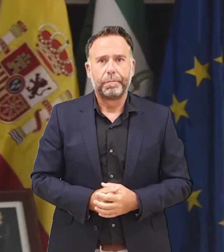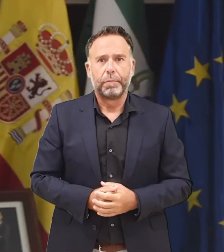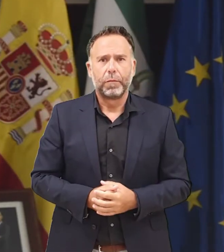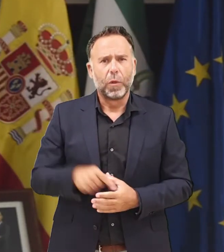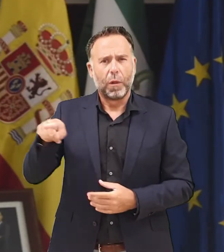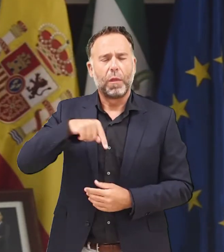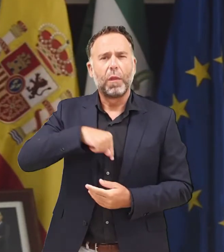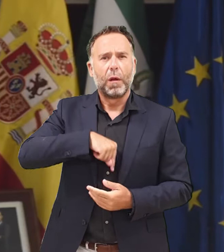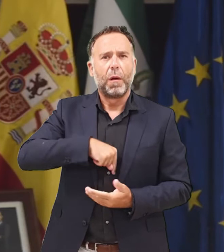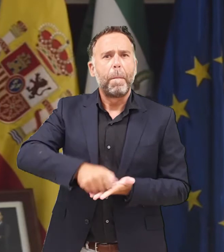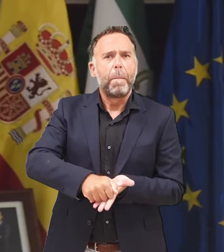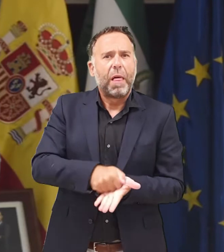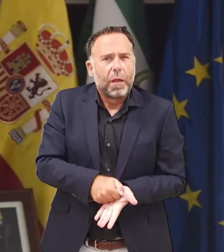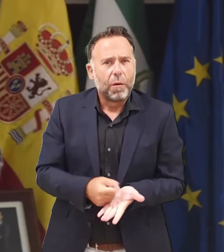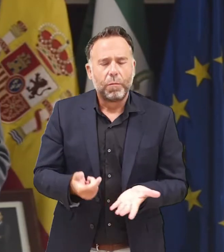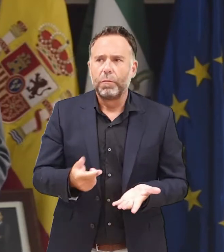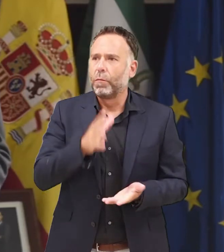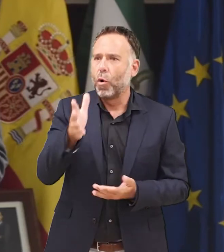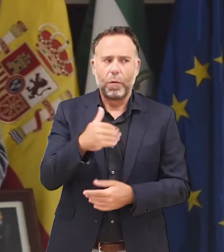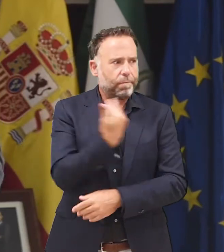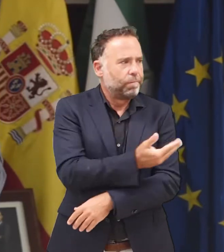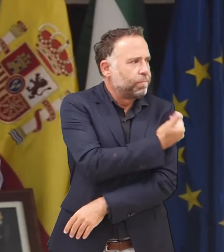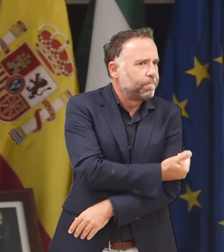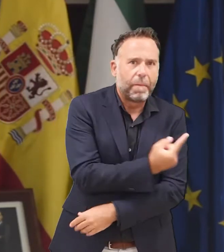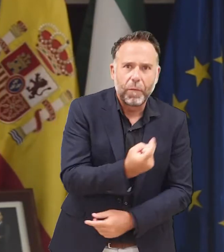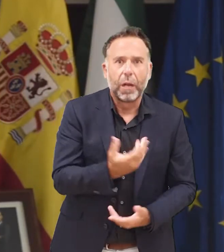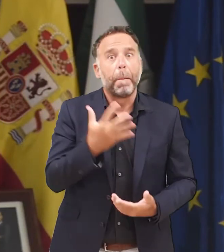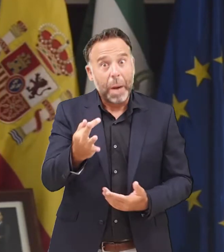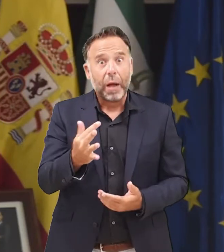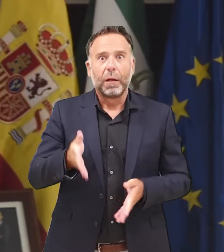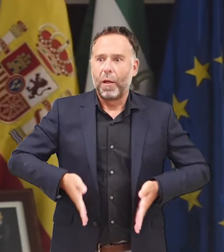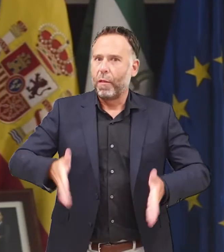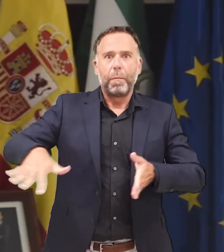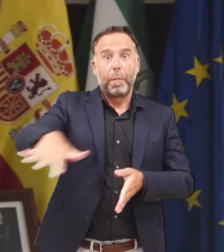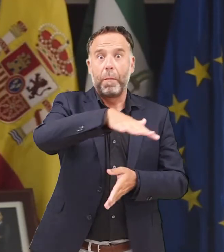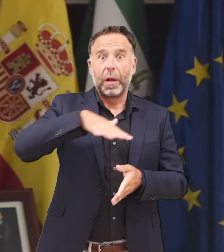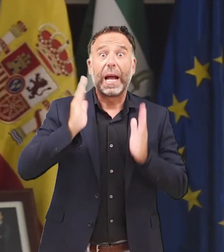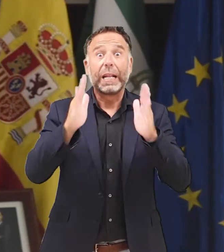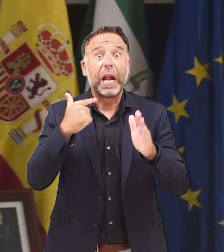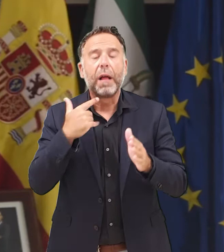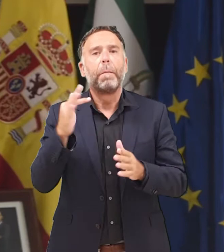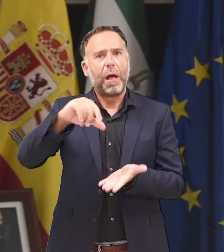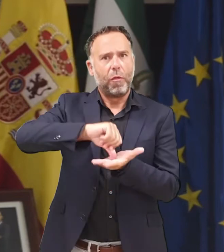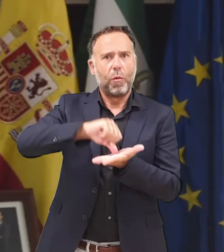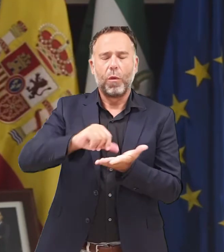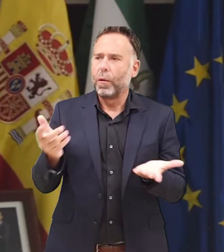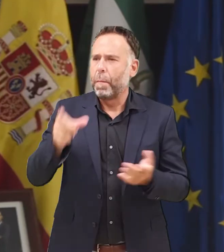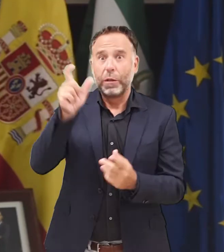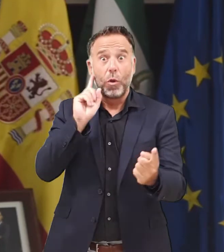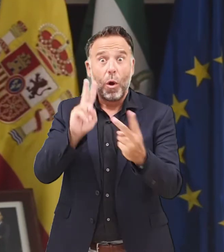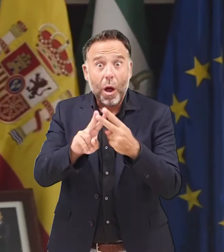familia y entre sus amigos, pero también en la ciudad, en carretera de Cádiz y en toda la ciudad. Un movimiento vecinal que conoce